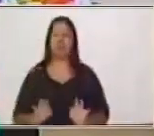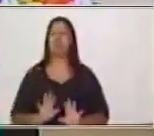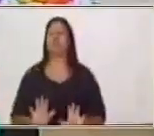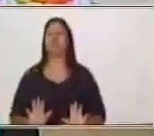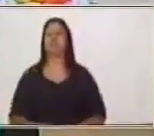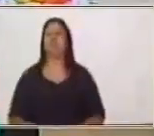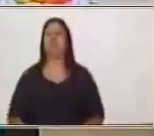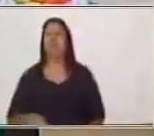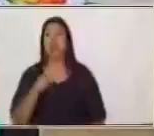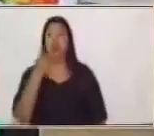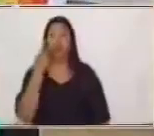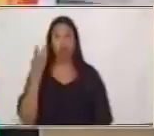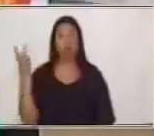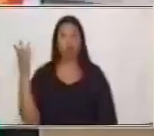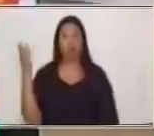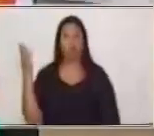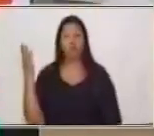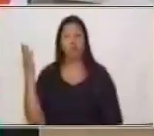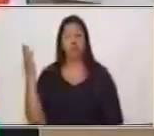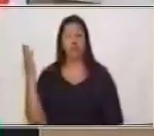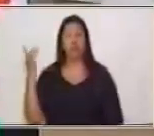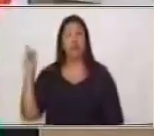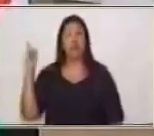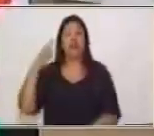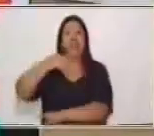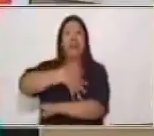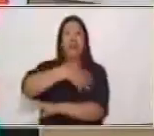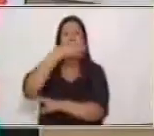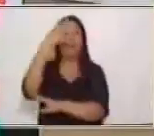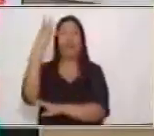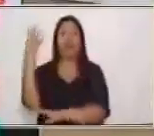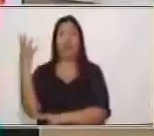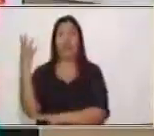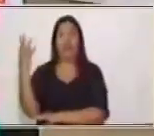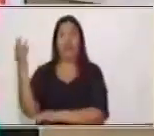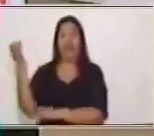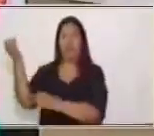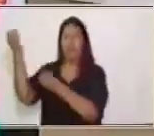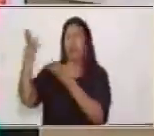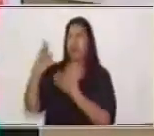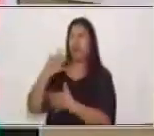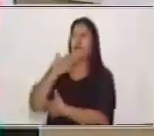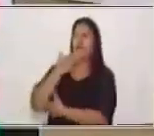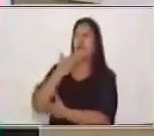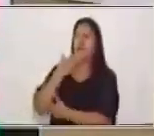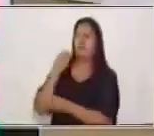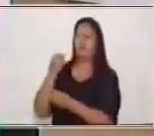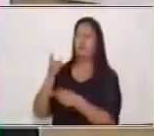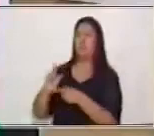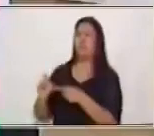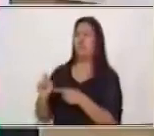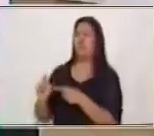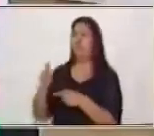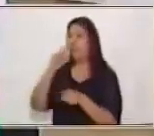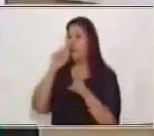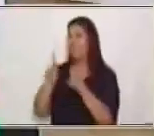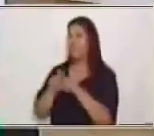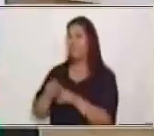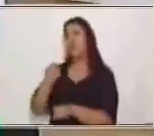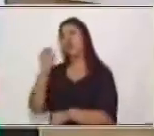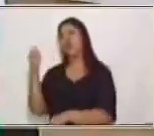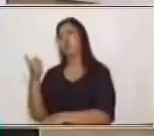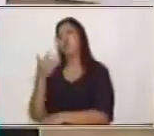cuenta que el arco iris nos hace sentir muchísimas cosas. Tenemos otra imagen aquí, que es del cielo,